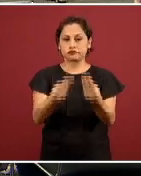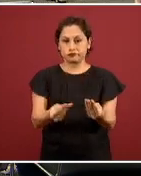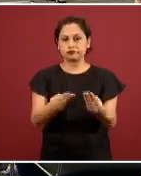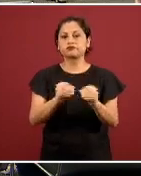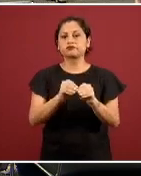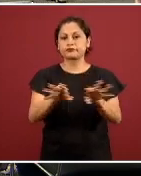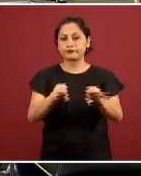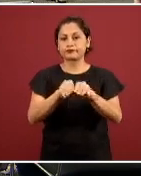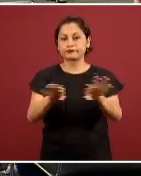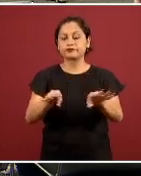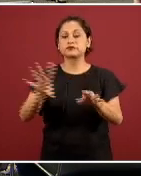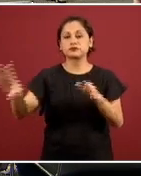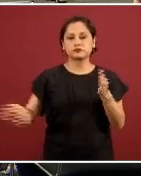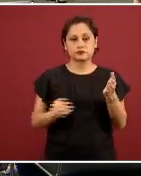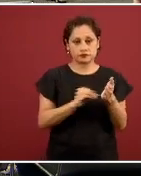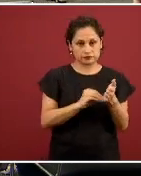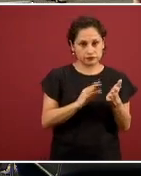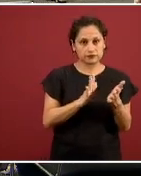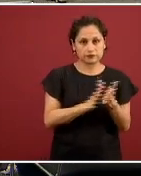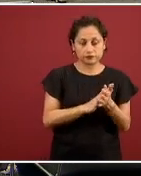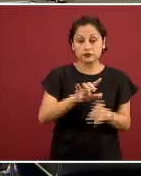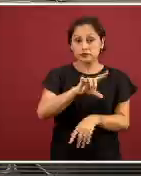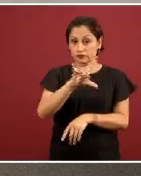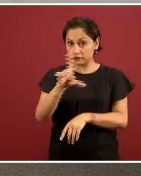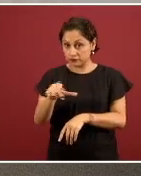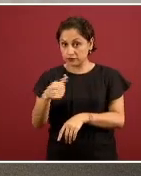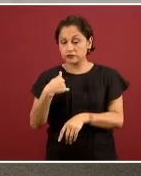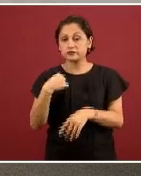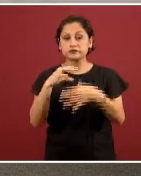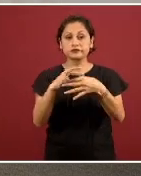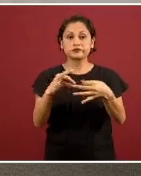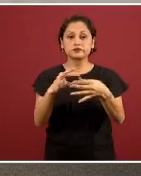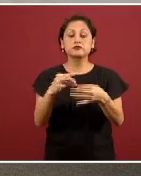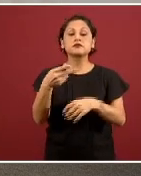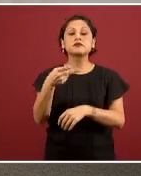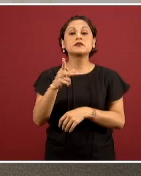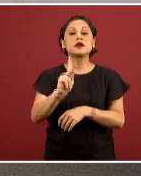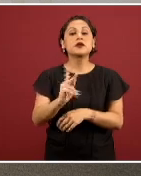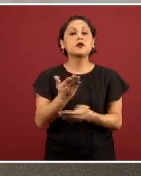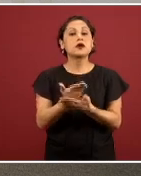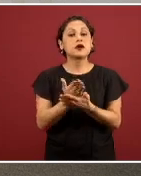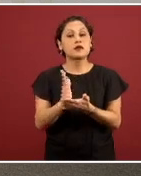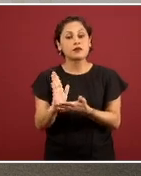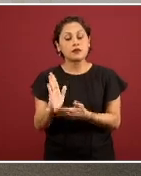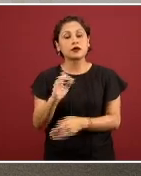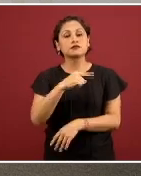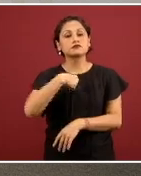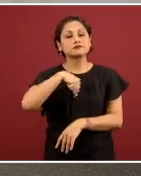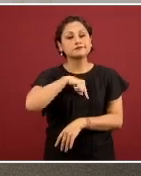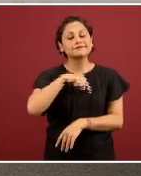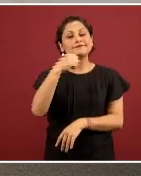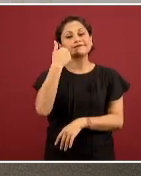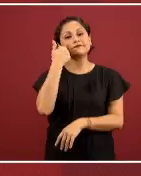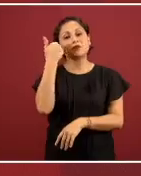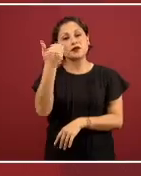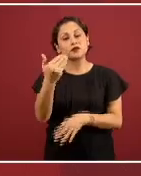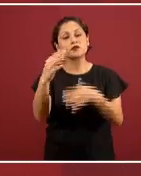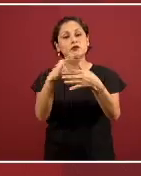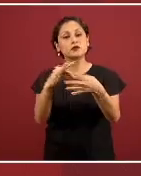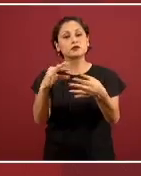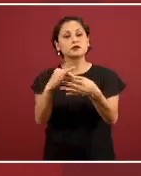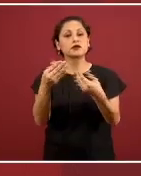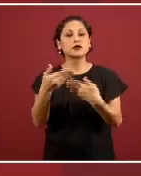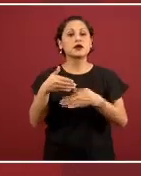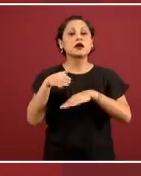específica que comentaremos. Queremos comentar sobre la acción de